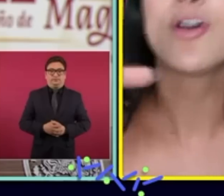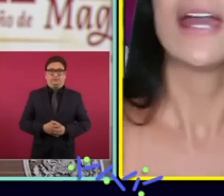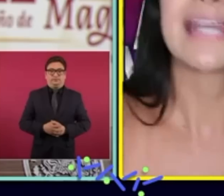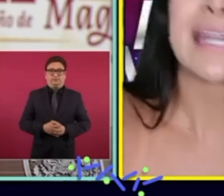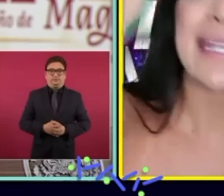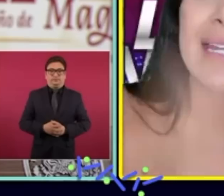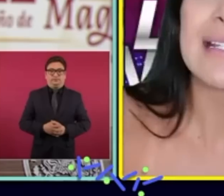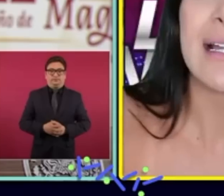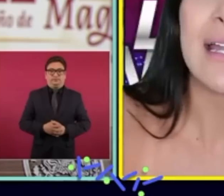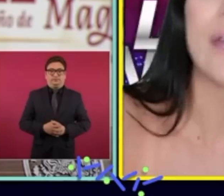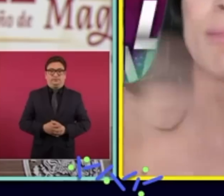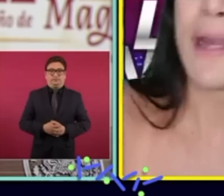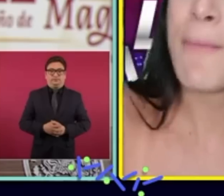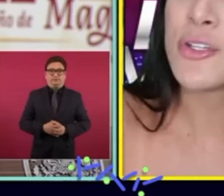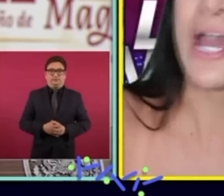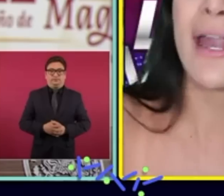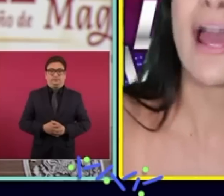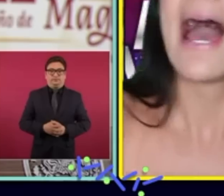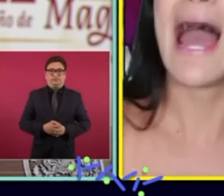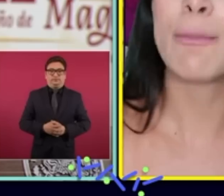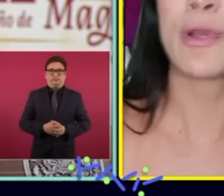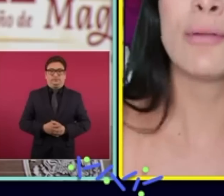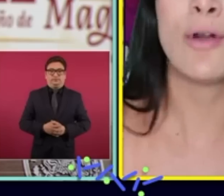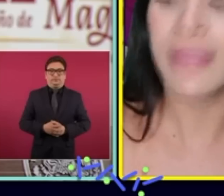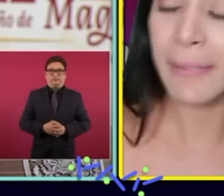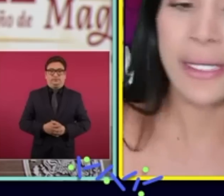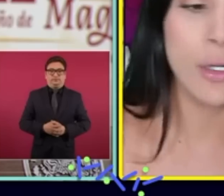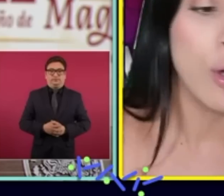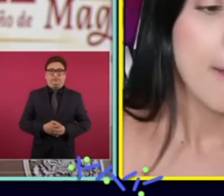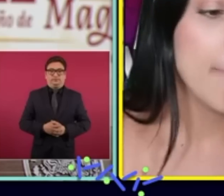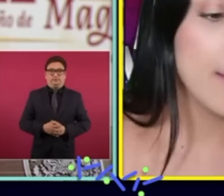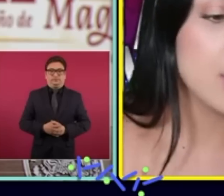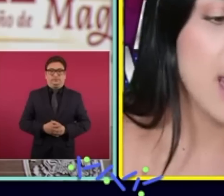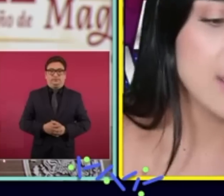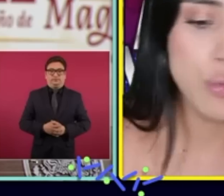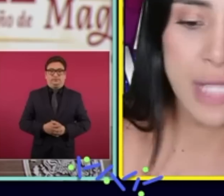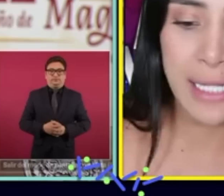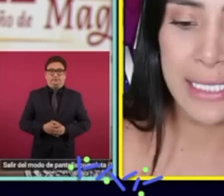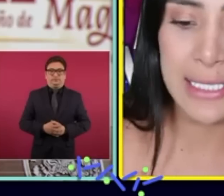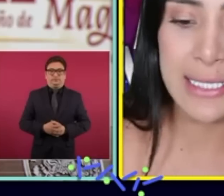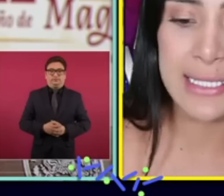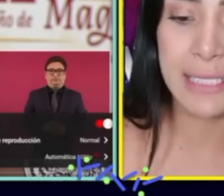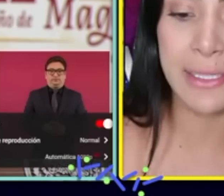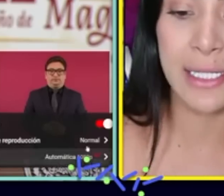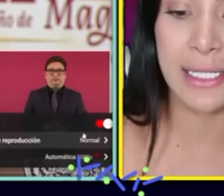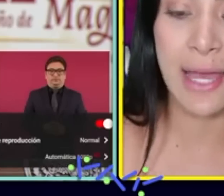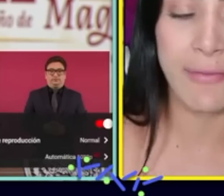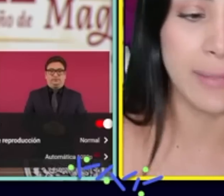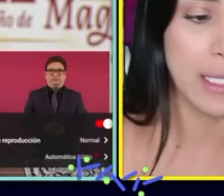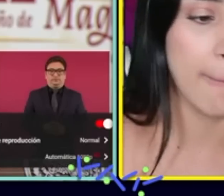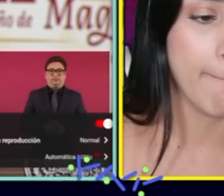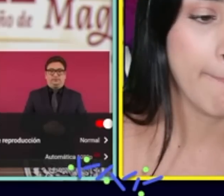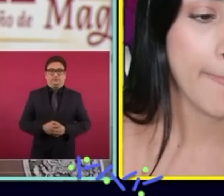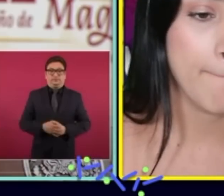dinero que regresa al helario para apoyar al pueblo de México. Vamos a escuchar y dice así mi querida